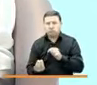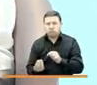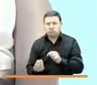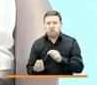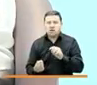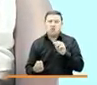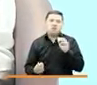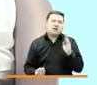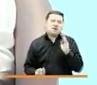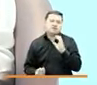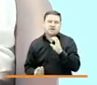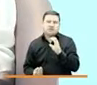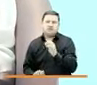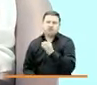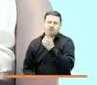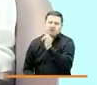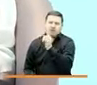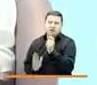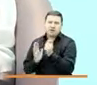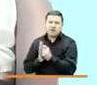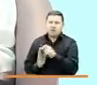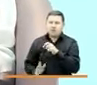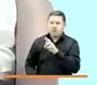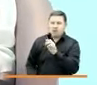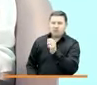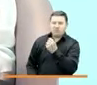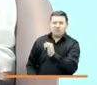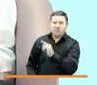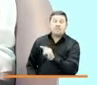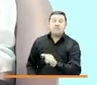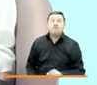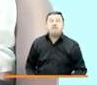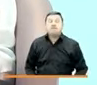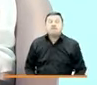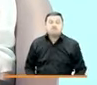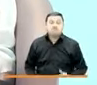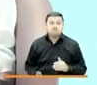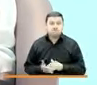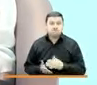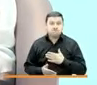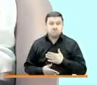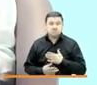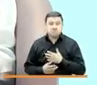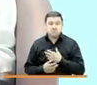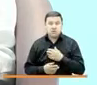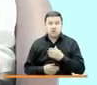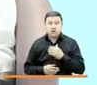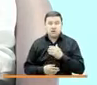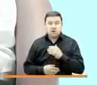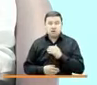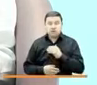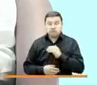C. Y termino con este detalle, Paola, y es que MinCiencias se comprometió a